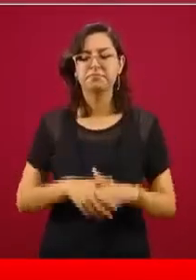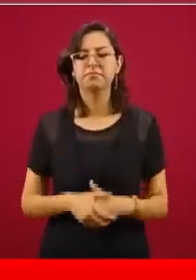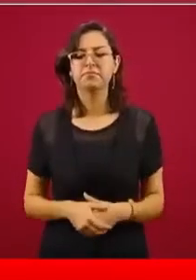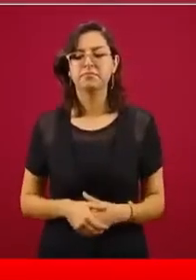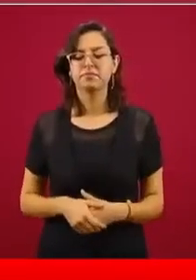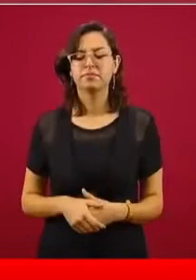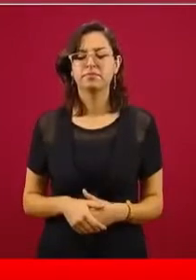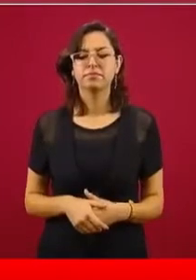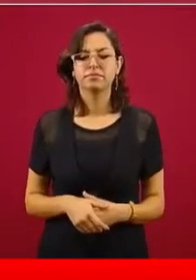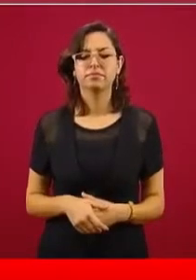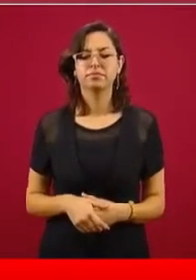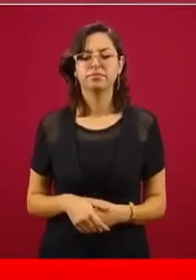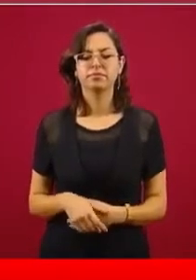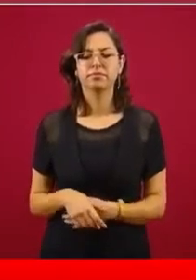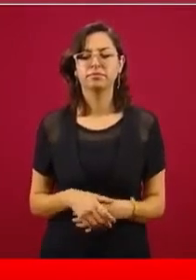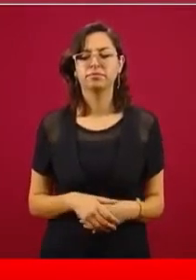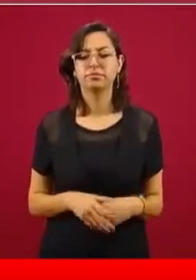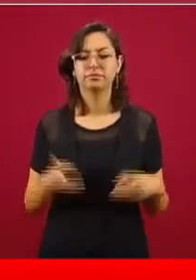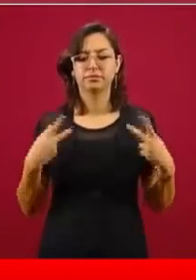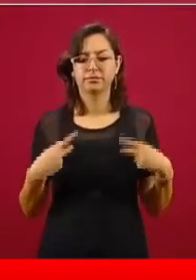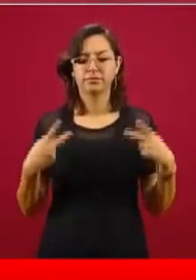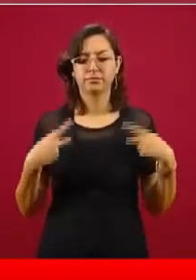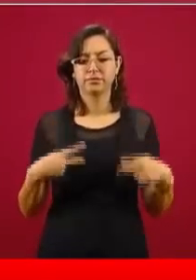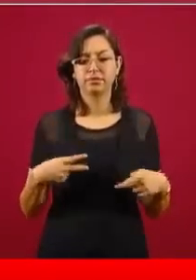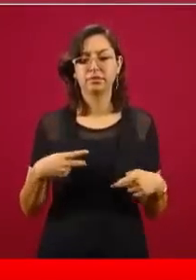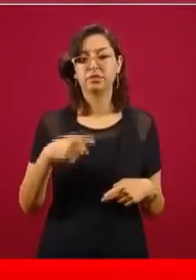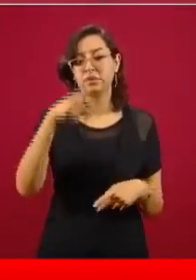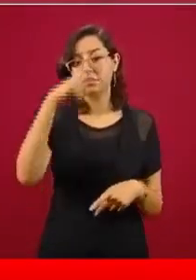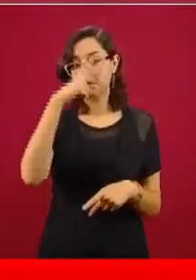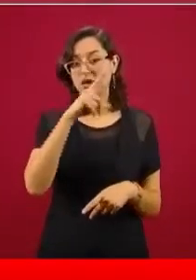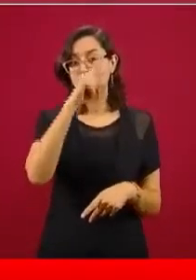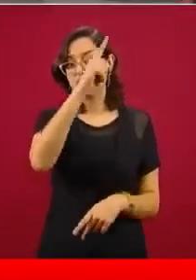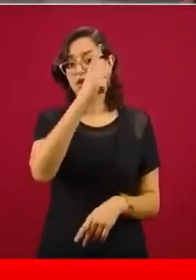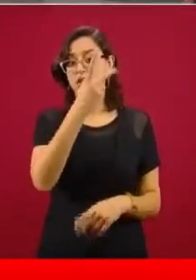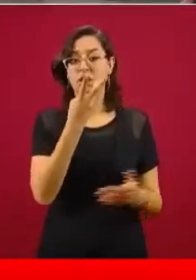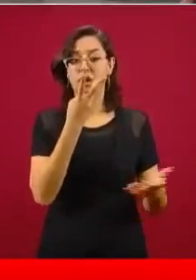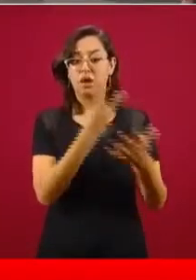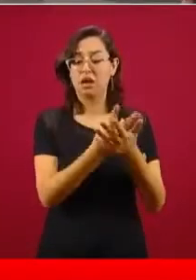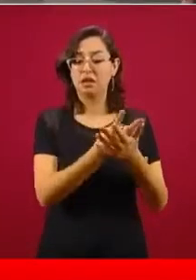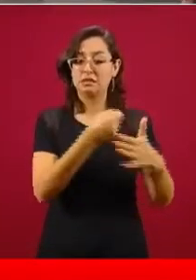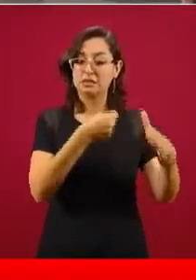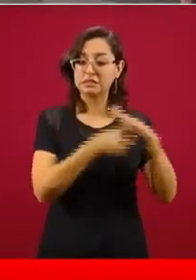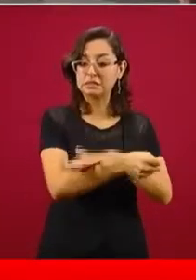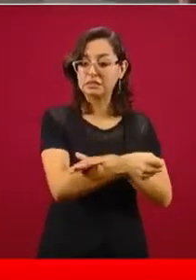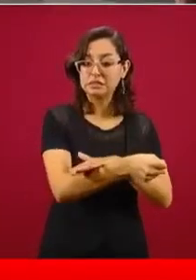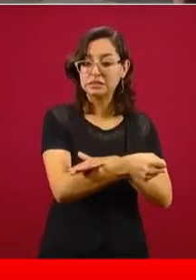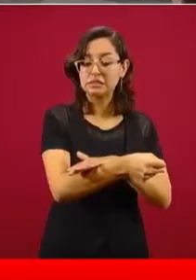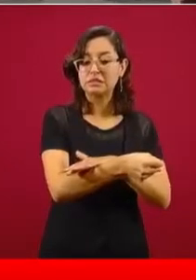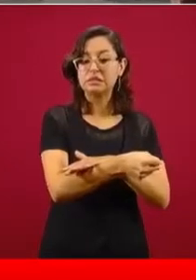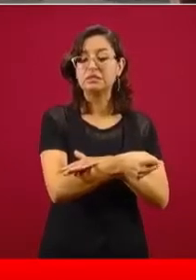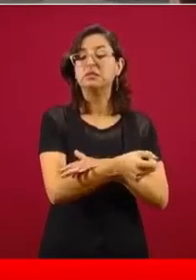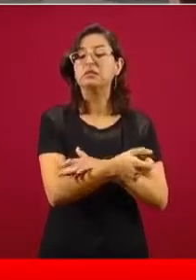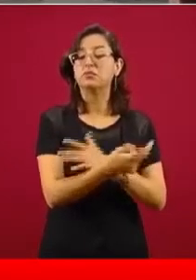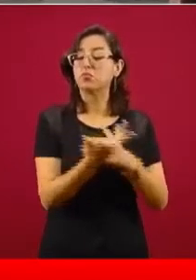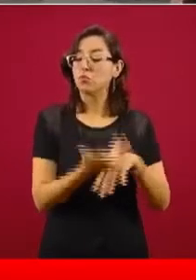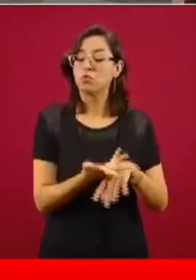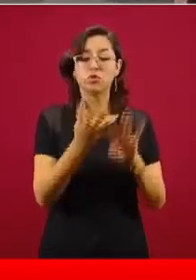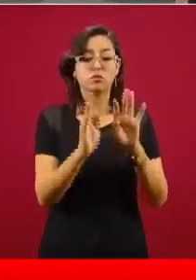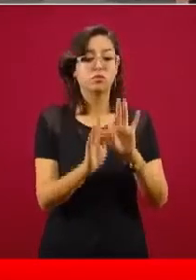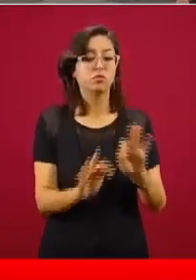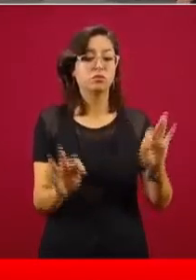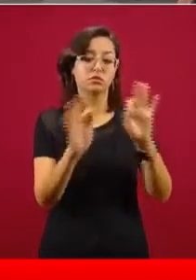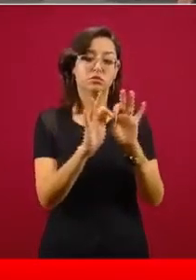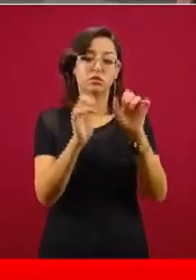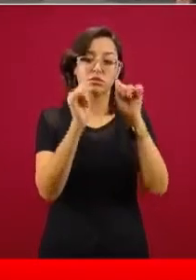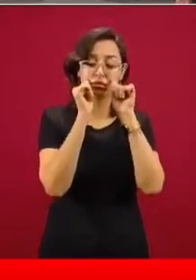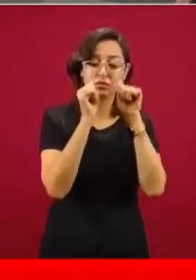Seguimiento puntual de mexicanos que están en detención, muy relevante, porque están en centros de reclusión y